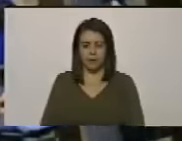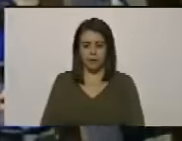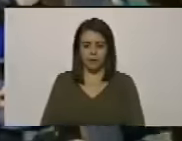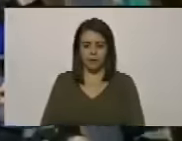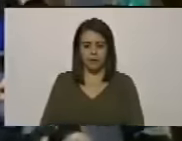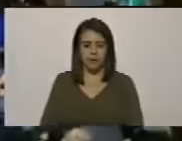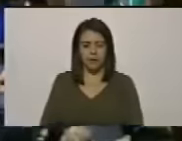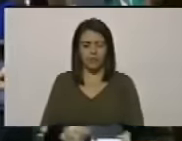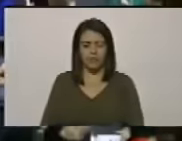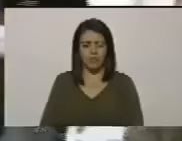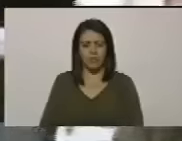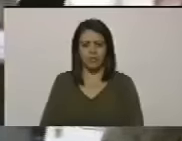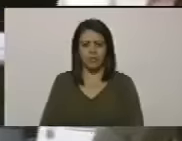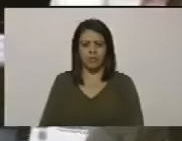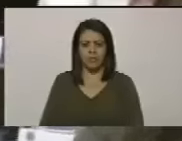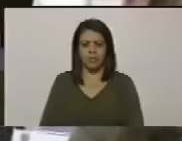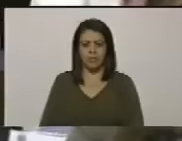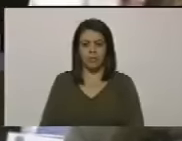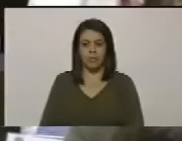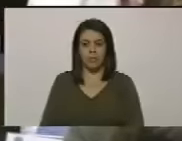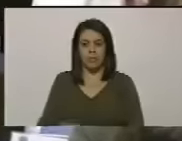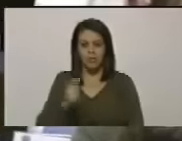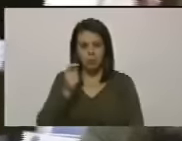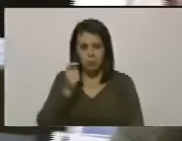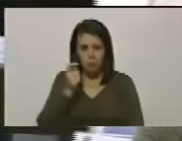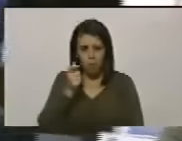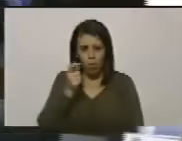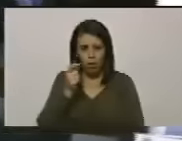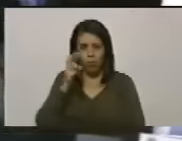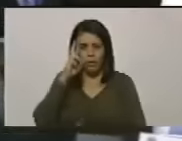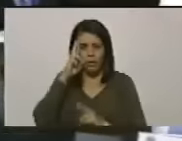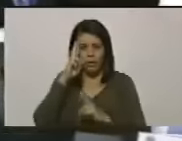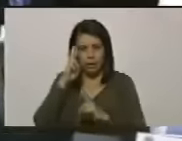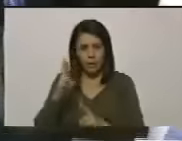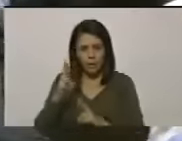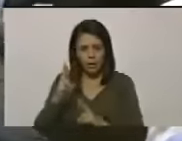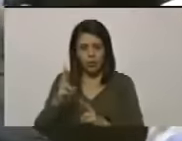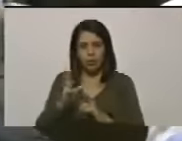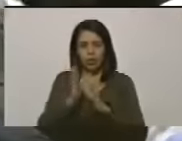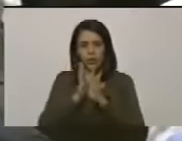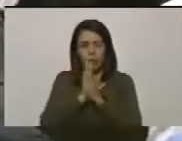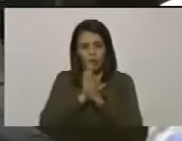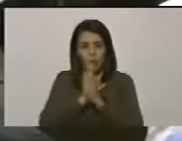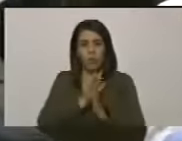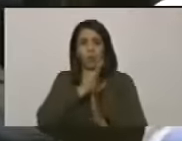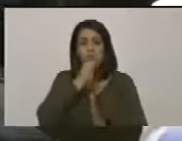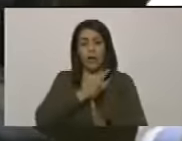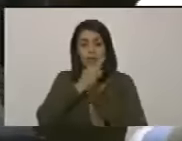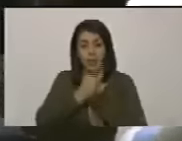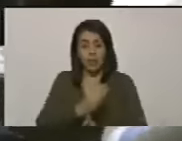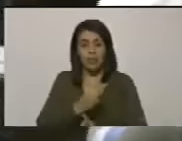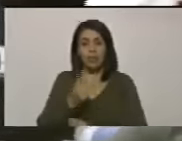que bonito es el respeto presidente buenas tardes colegas diputados